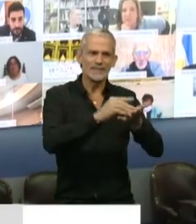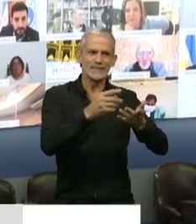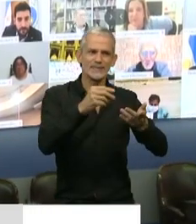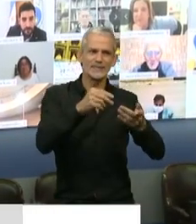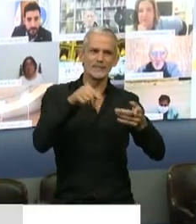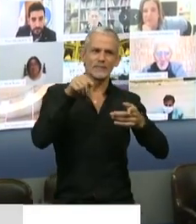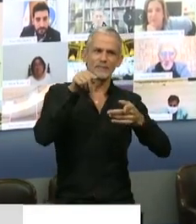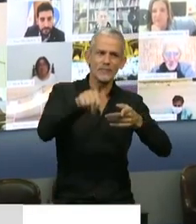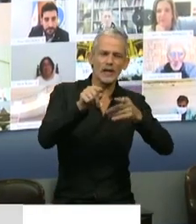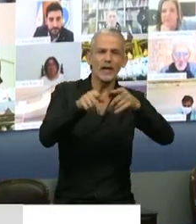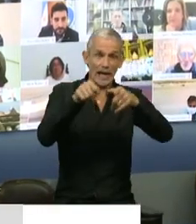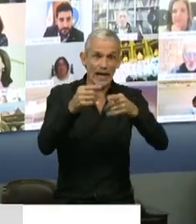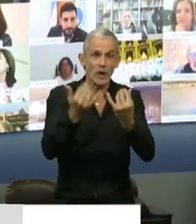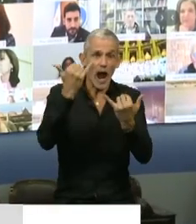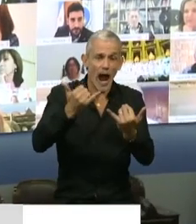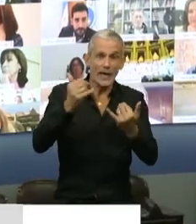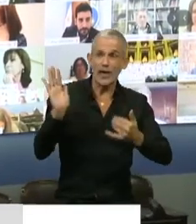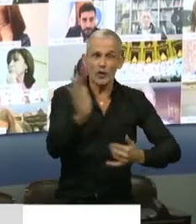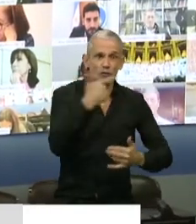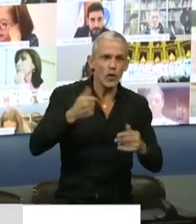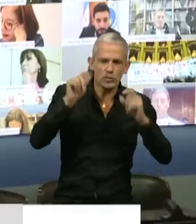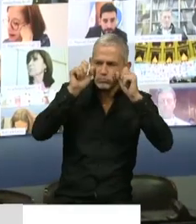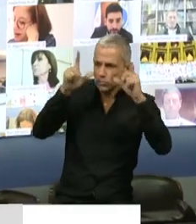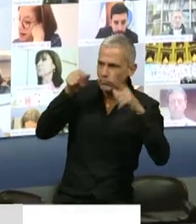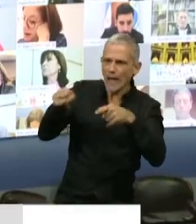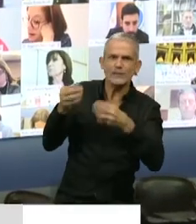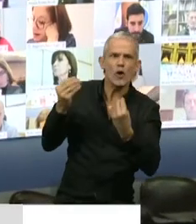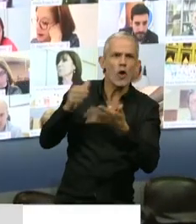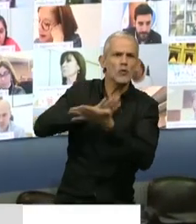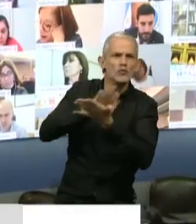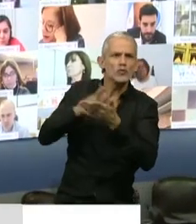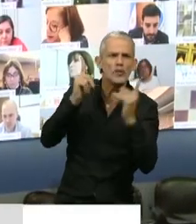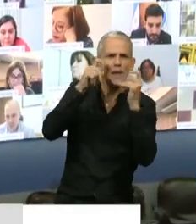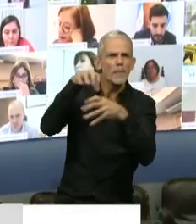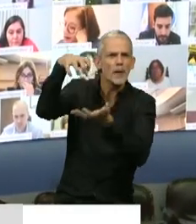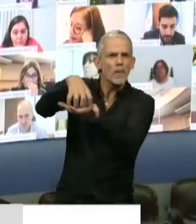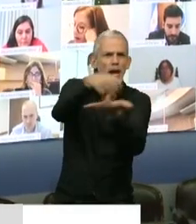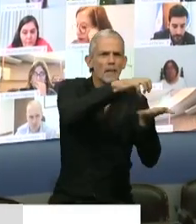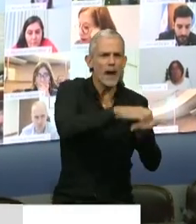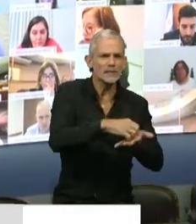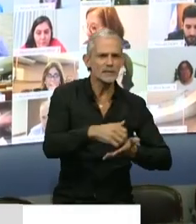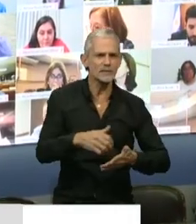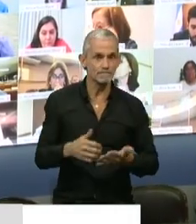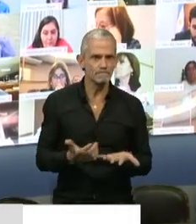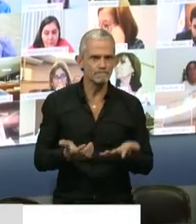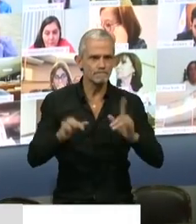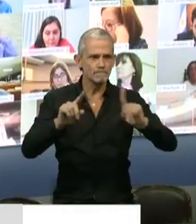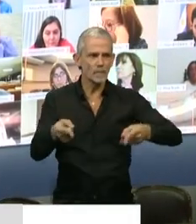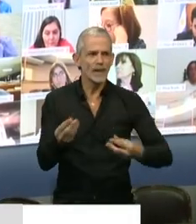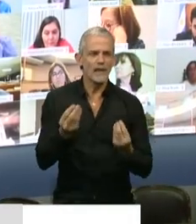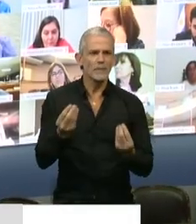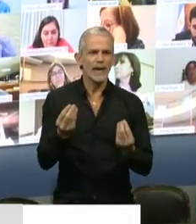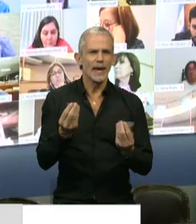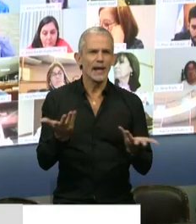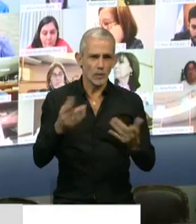está de alguna manera teniéndonos a todos atentos a ver cómo resolver esa situación. Y por supuesto que también, y va a hablar